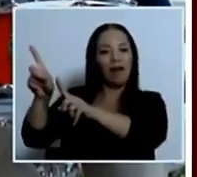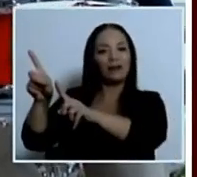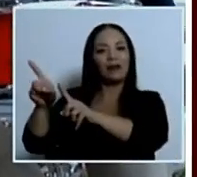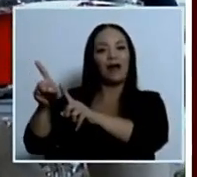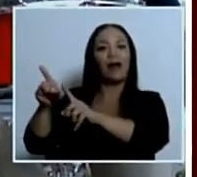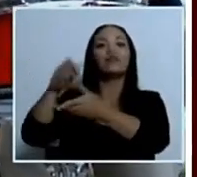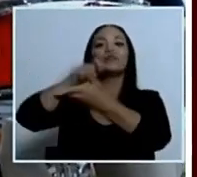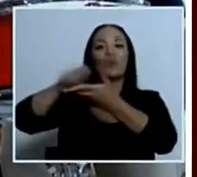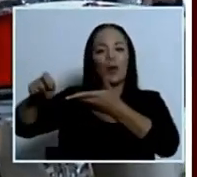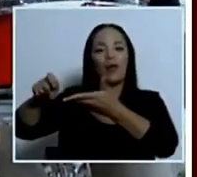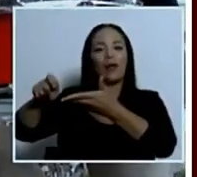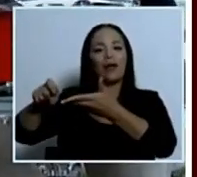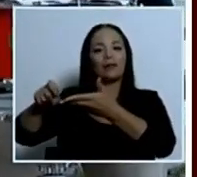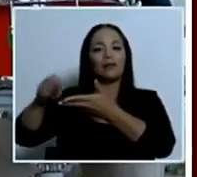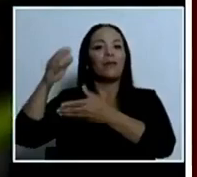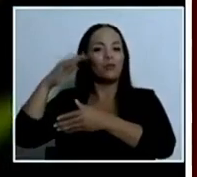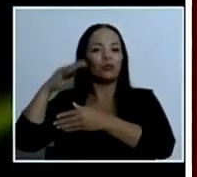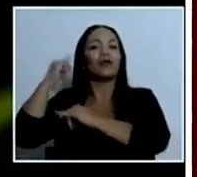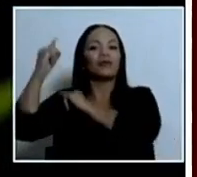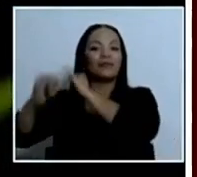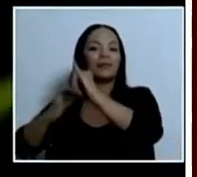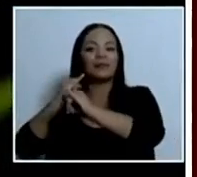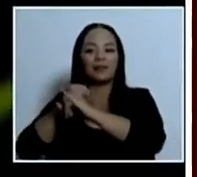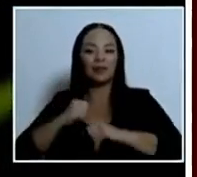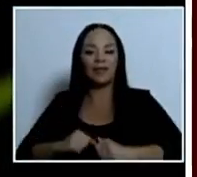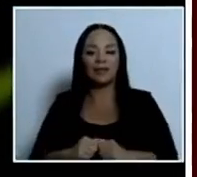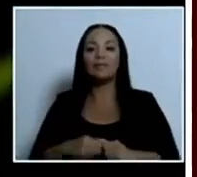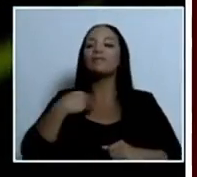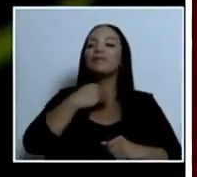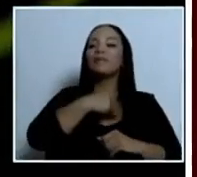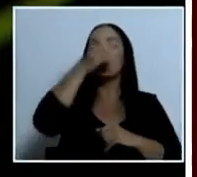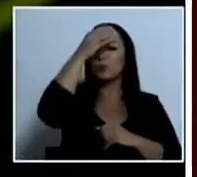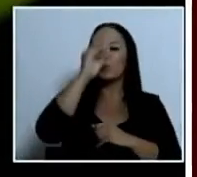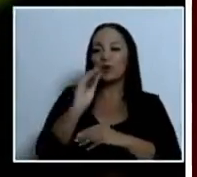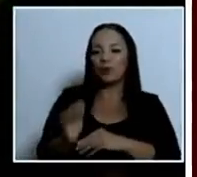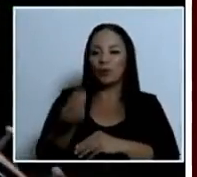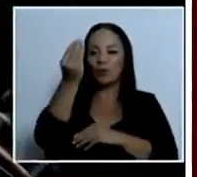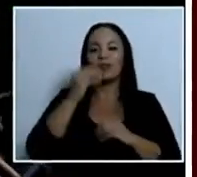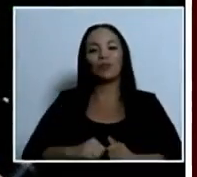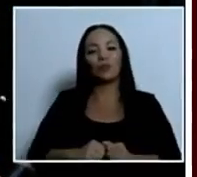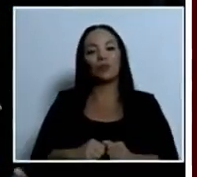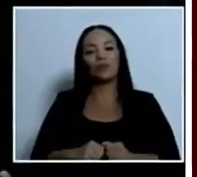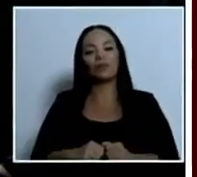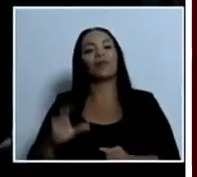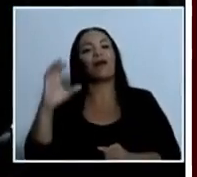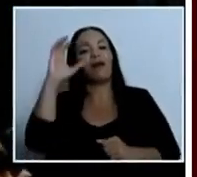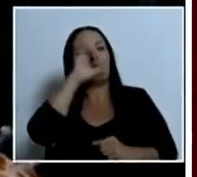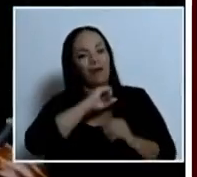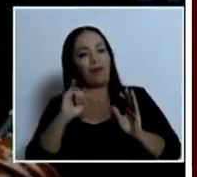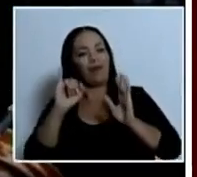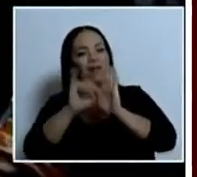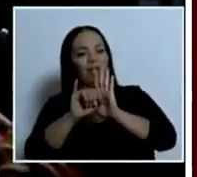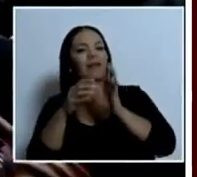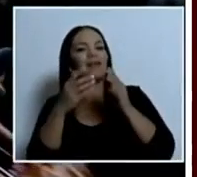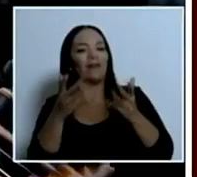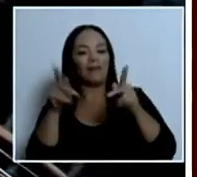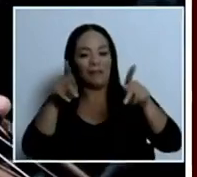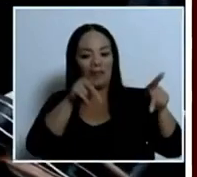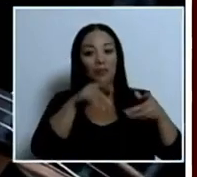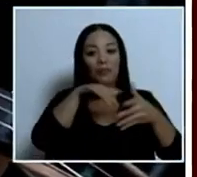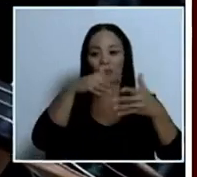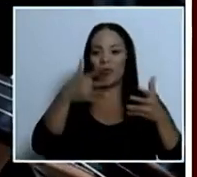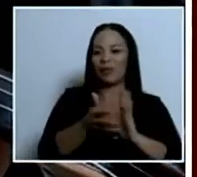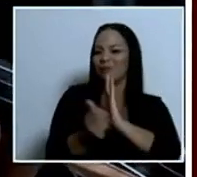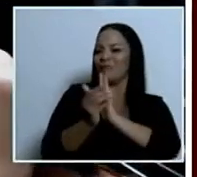internacionales. El Ministerio de Cultura y Juventud identificó que los talentosos estudiantes